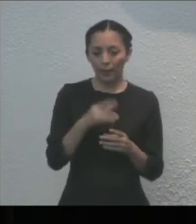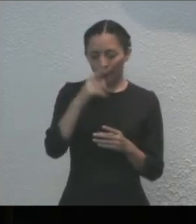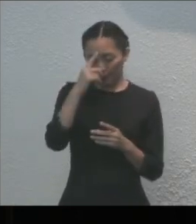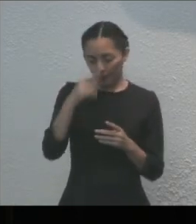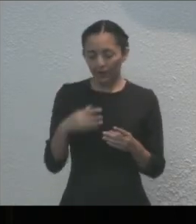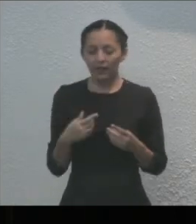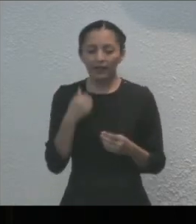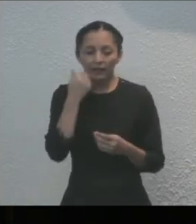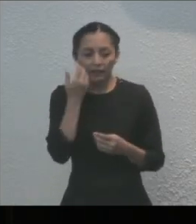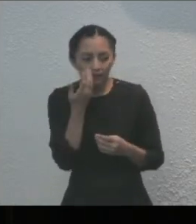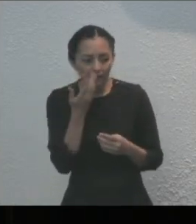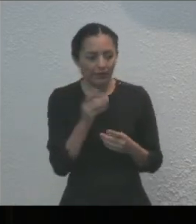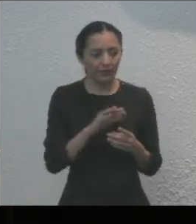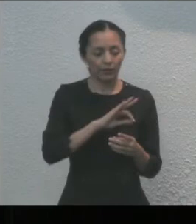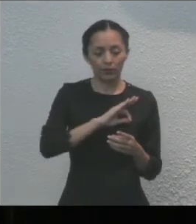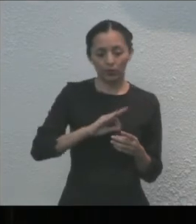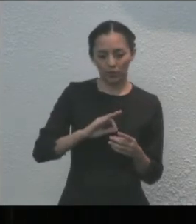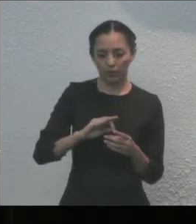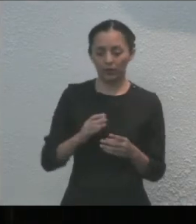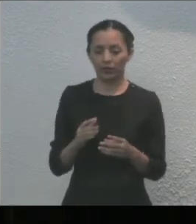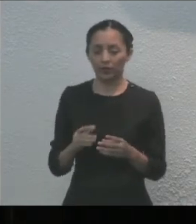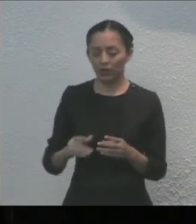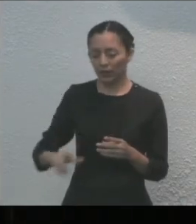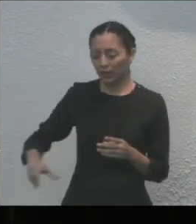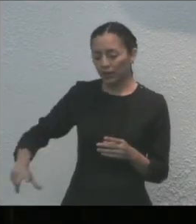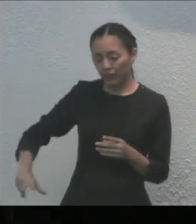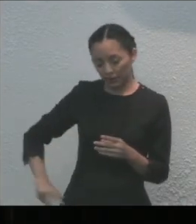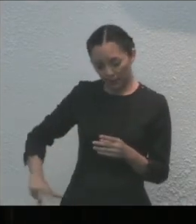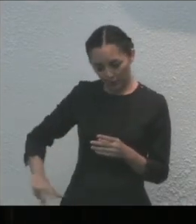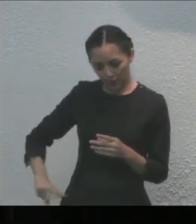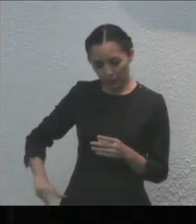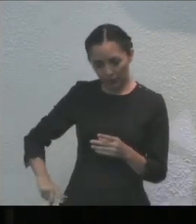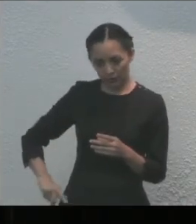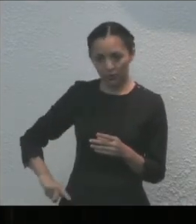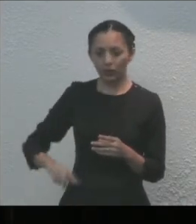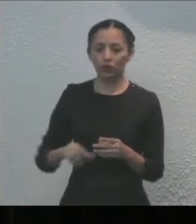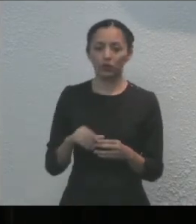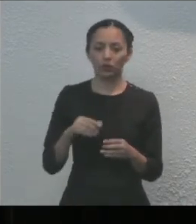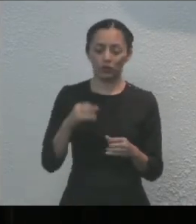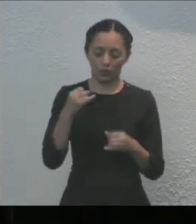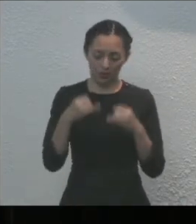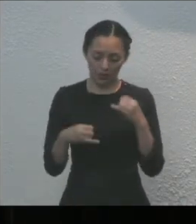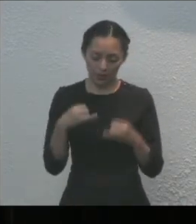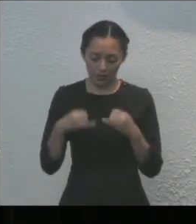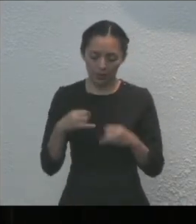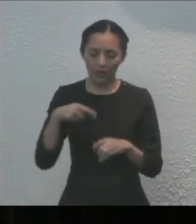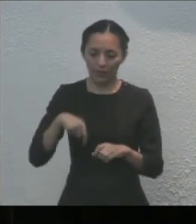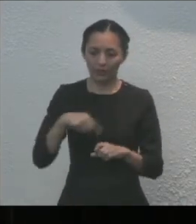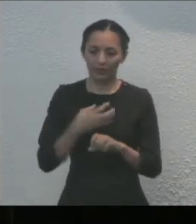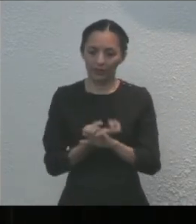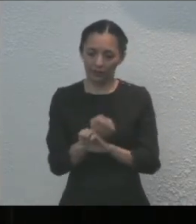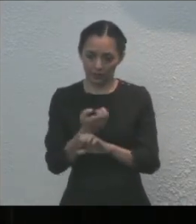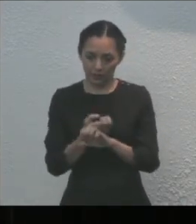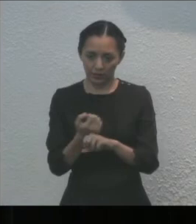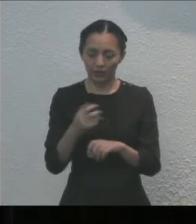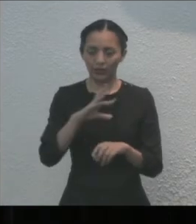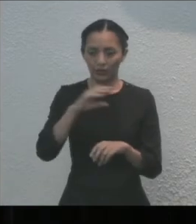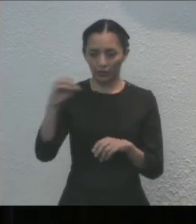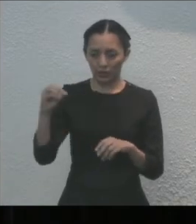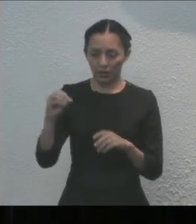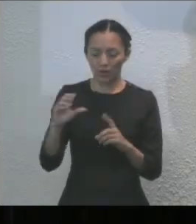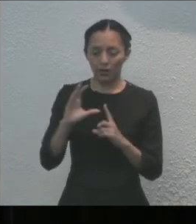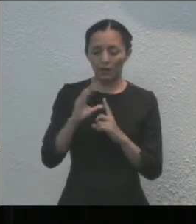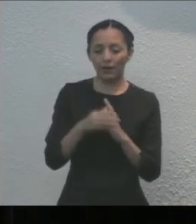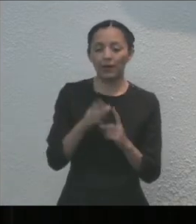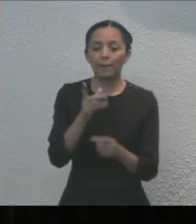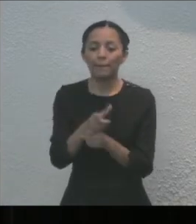quienes sean titulares de los poderes Ejecutivo, Legislativo y Judicial, todos del Estado de Quintana Roo, para su instalación y primera